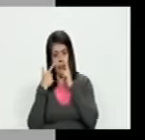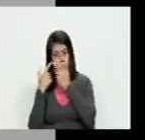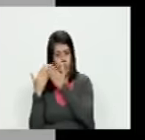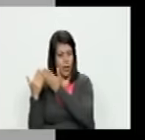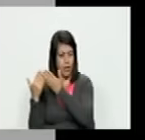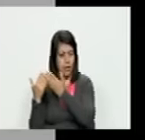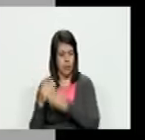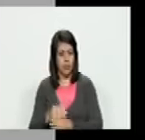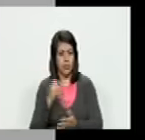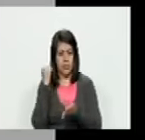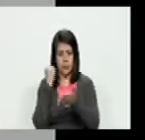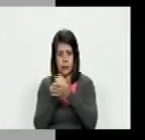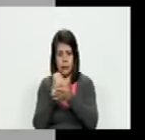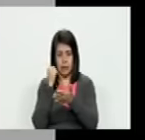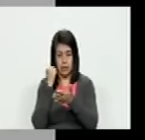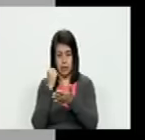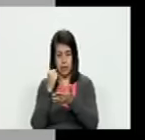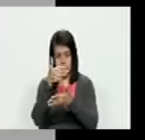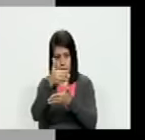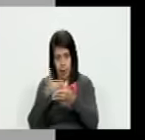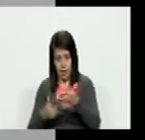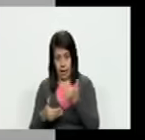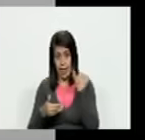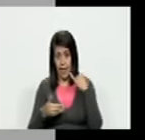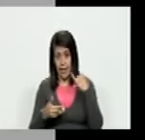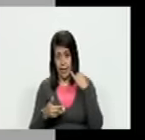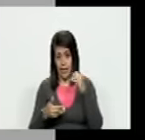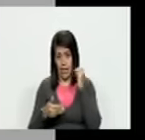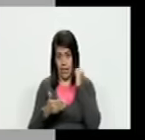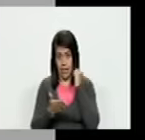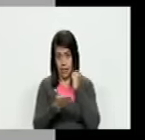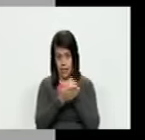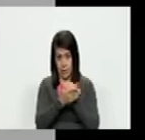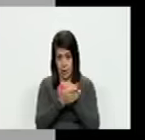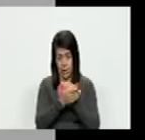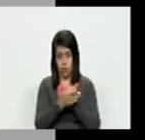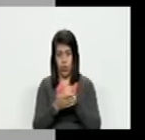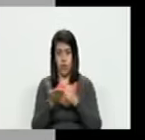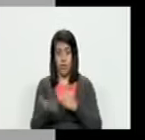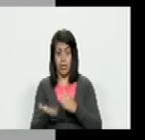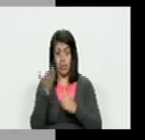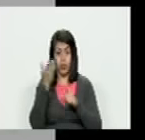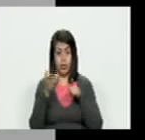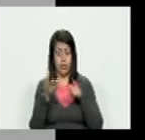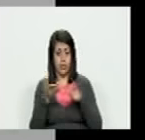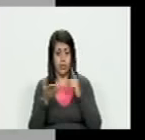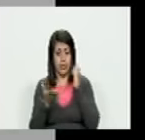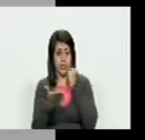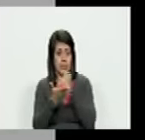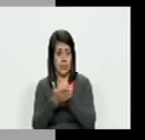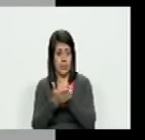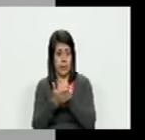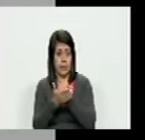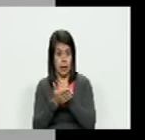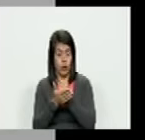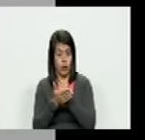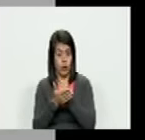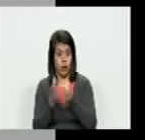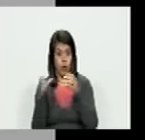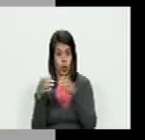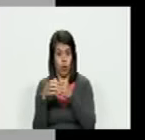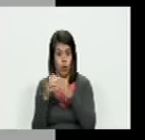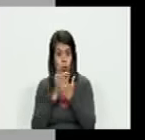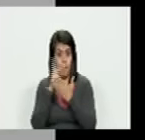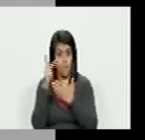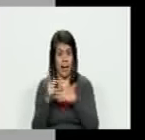donde está el sello en la izquierda en la parte derecha inferior es importante porque eso es un sello del grupo de